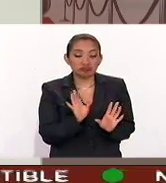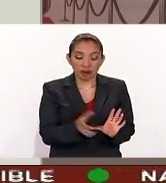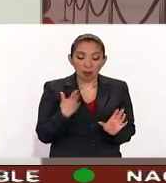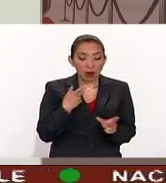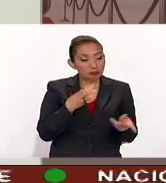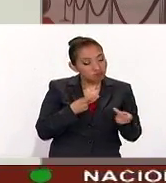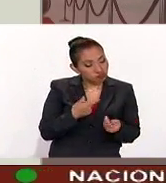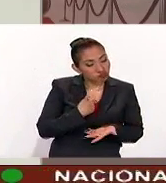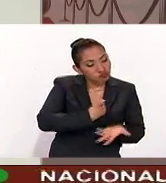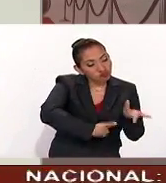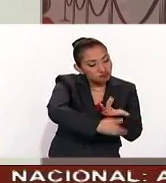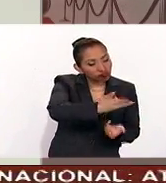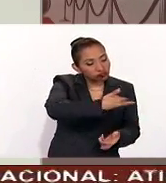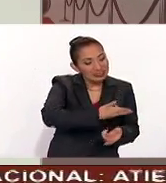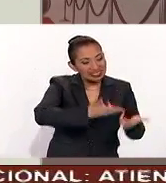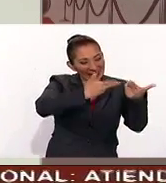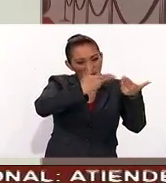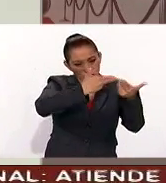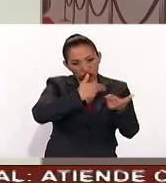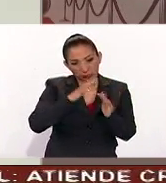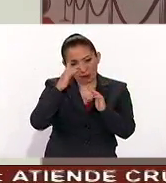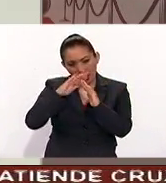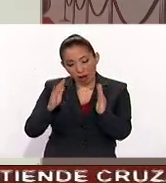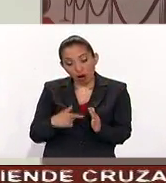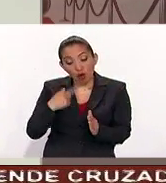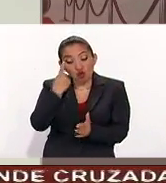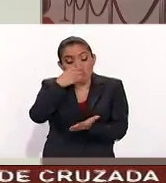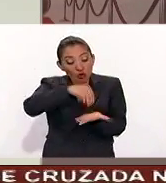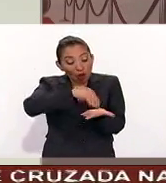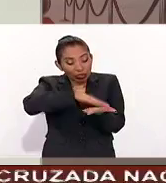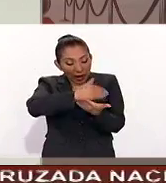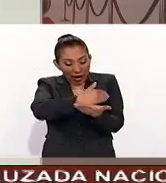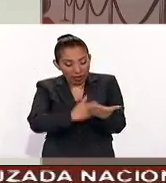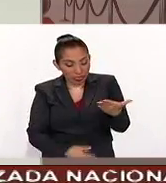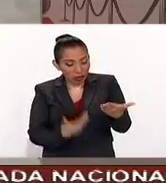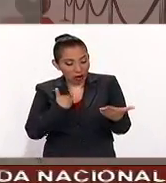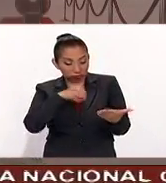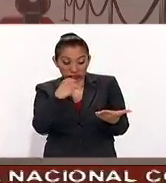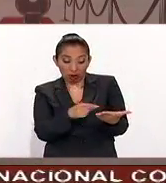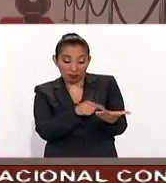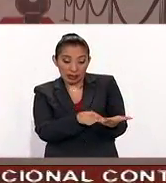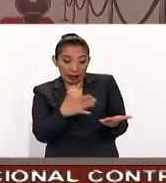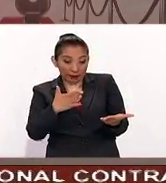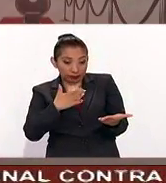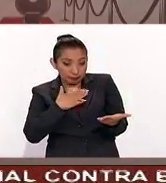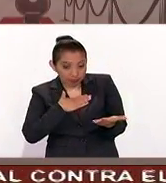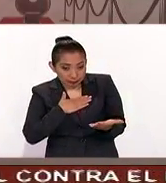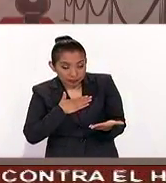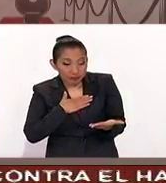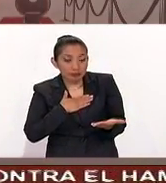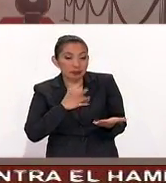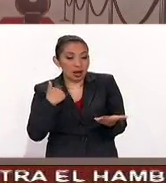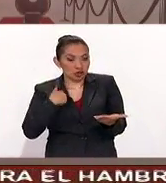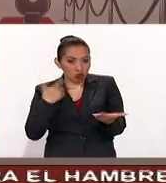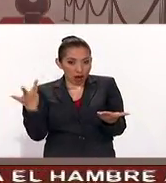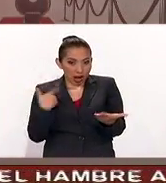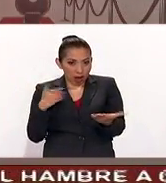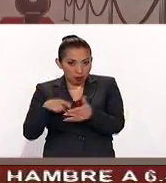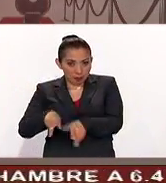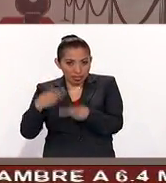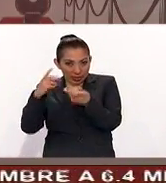inmobiliarias a través de un contrato que genera obligaciones tanto para el agente inmobiliario